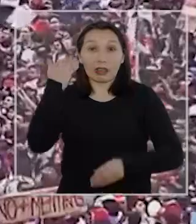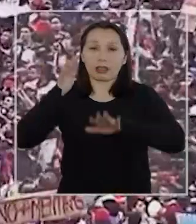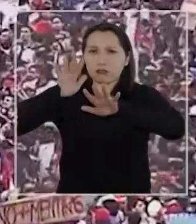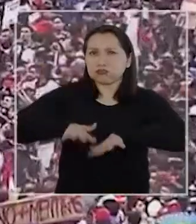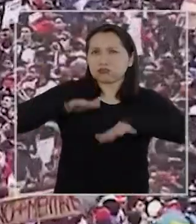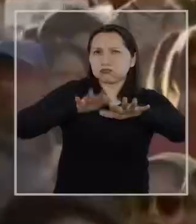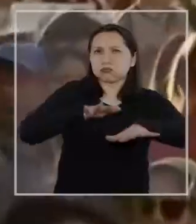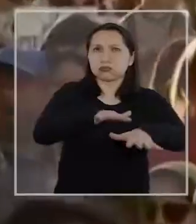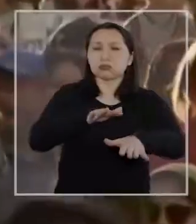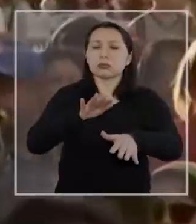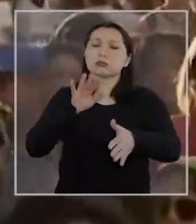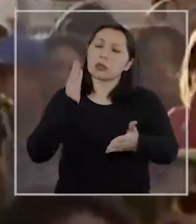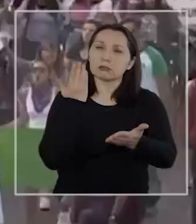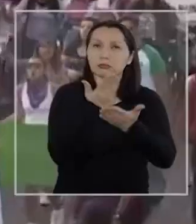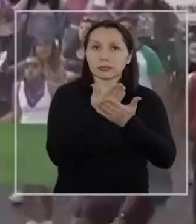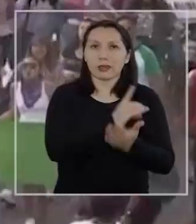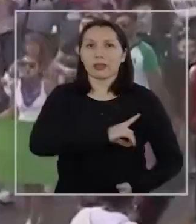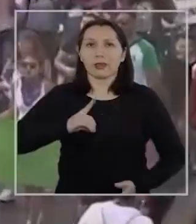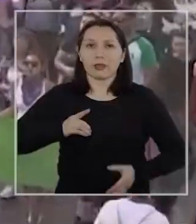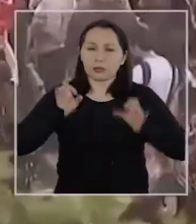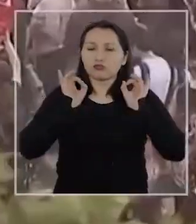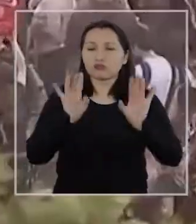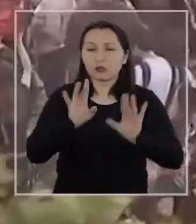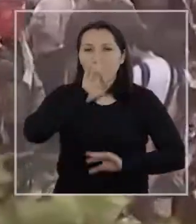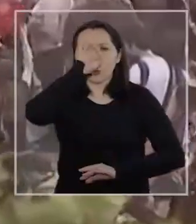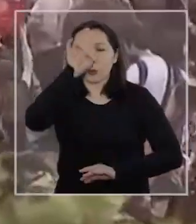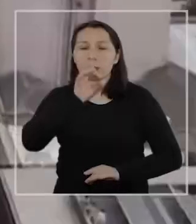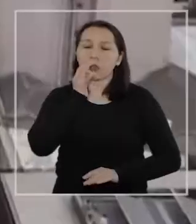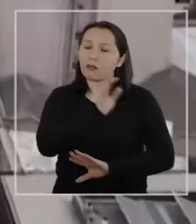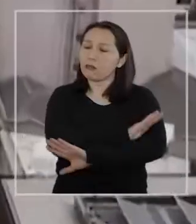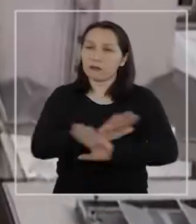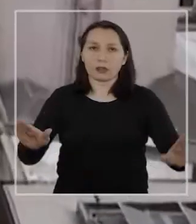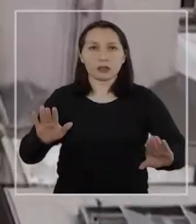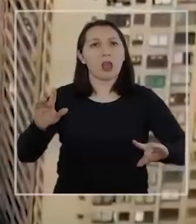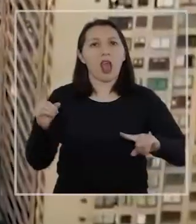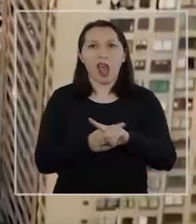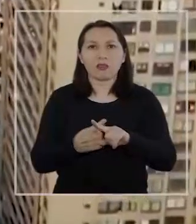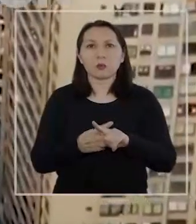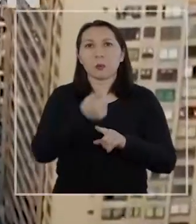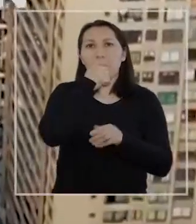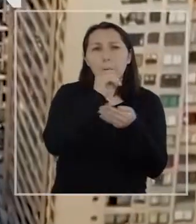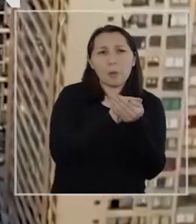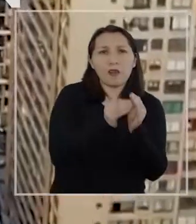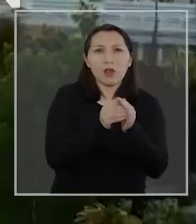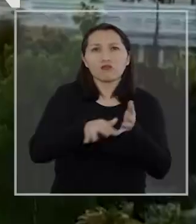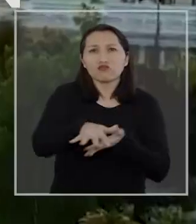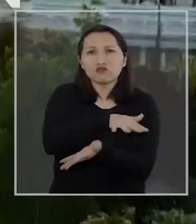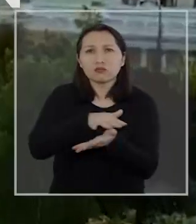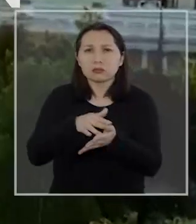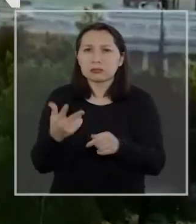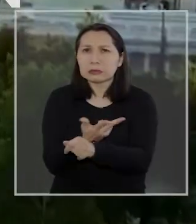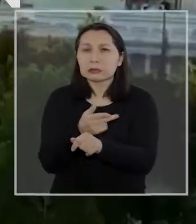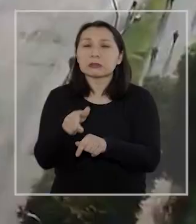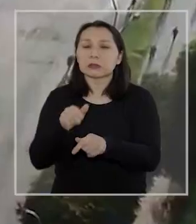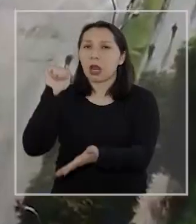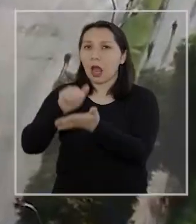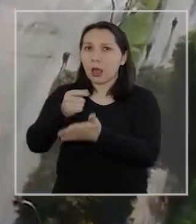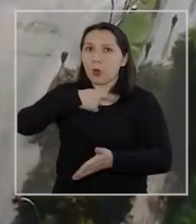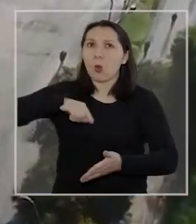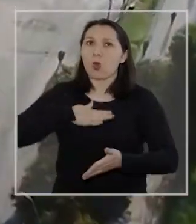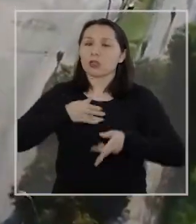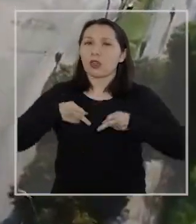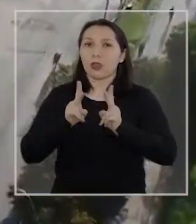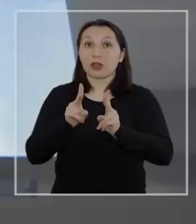Salimos a la calle exigiendo que la dignidad se haga costumbre, diciendo basta de abusos, de colusiones y de corrupción, reclamando